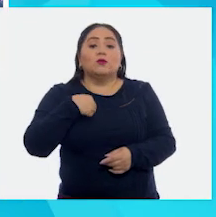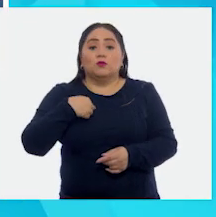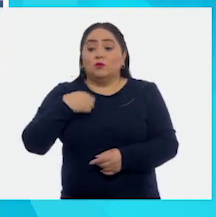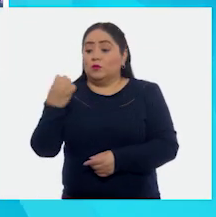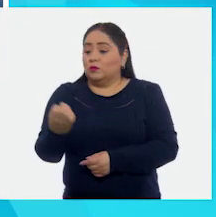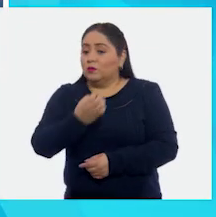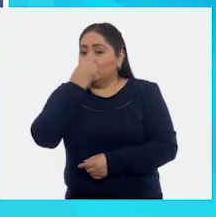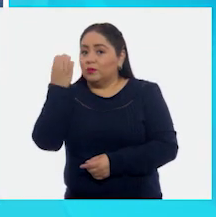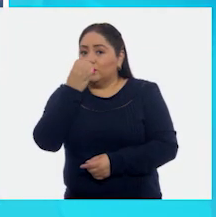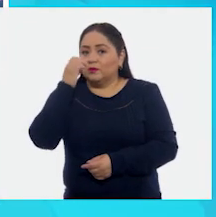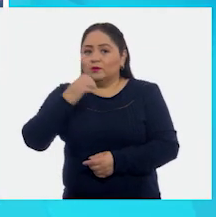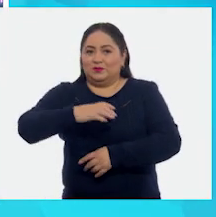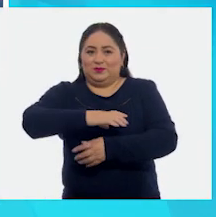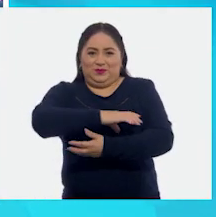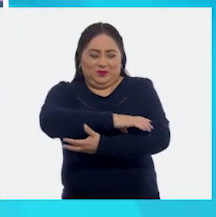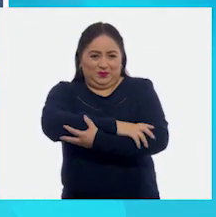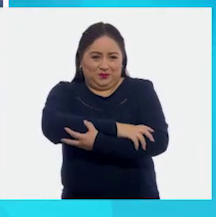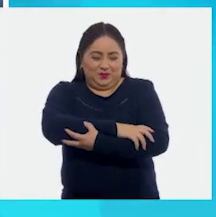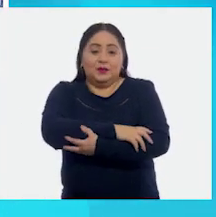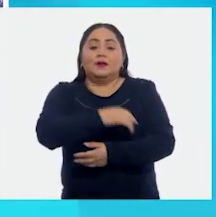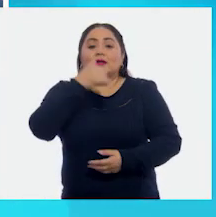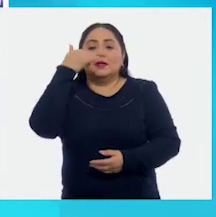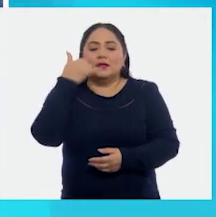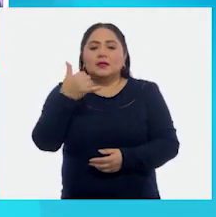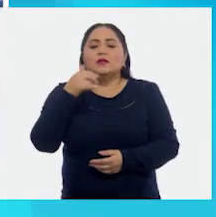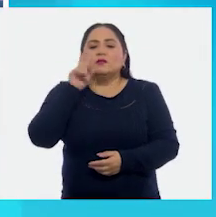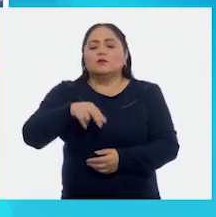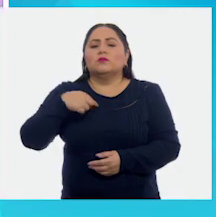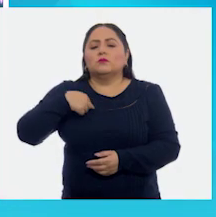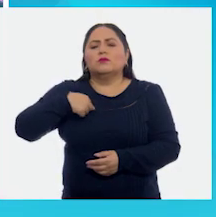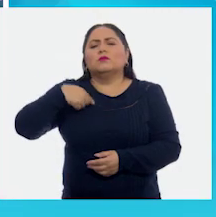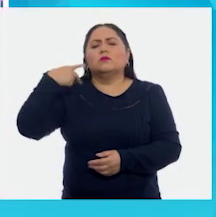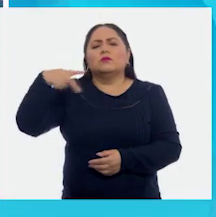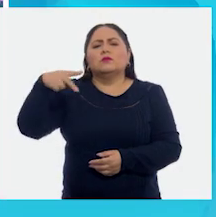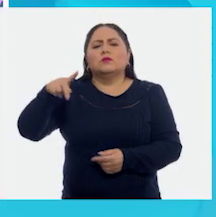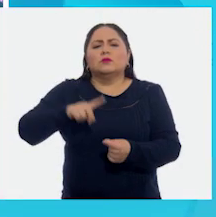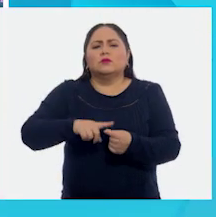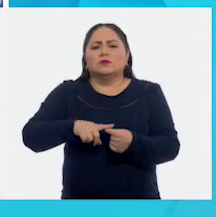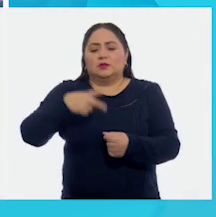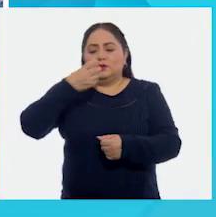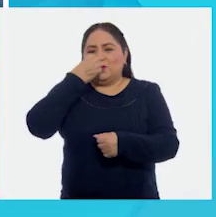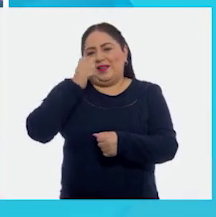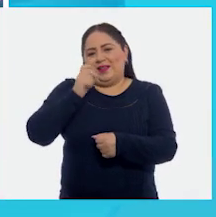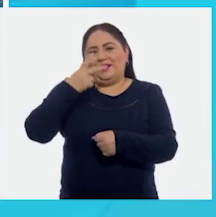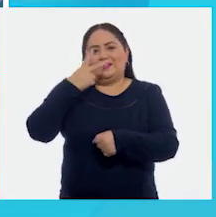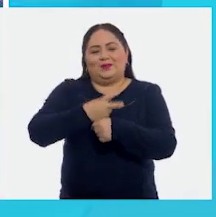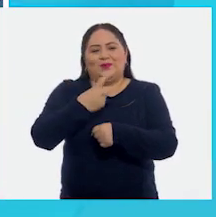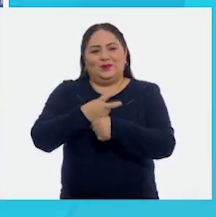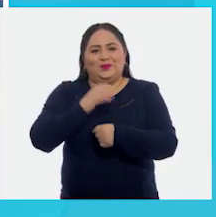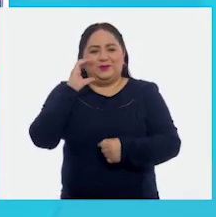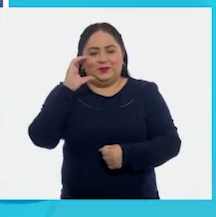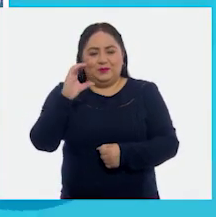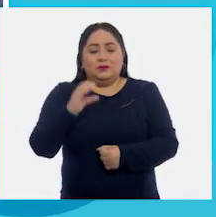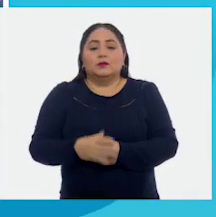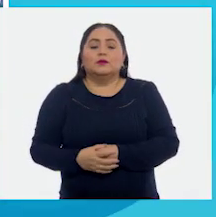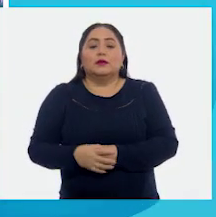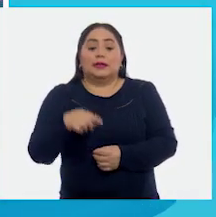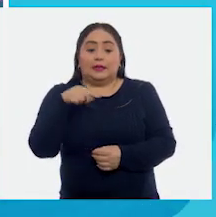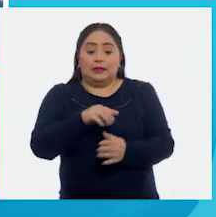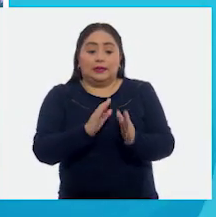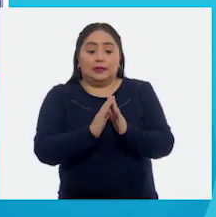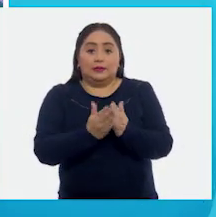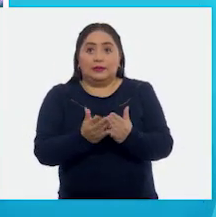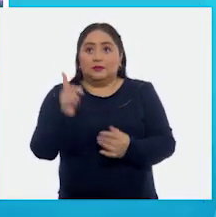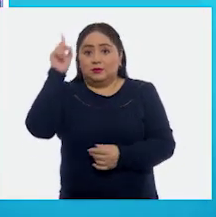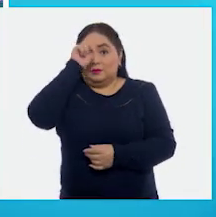en la escuela Solidaridad. Y pertenezco a Segundo C. Este libro me